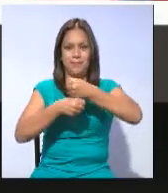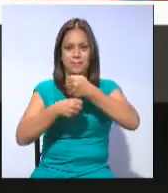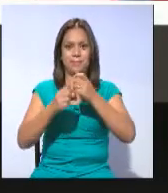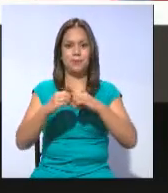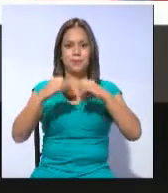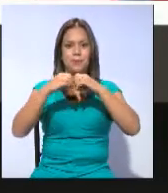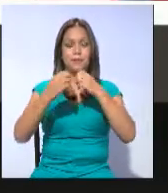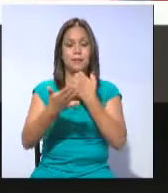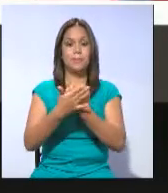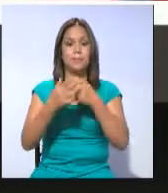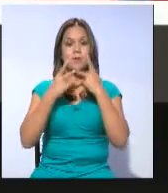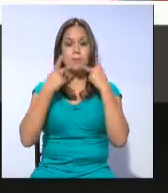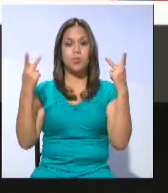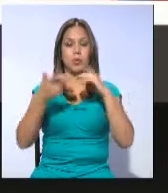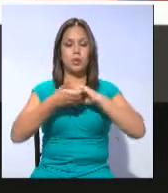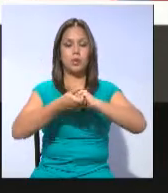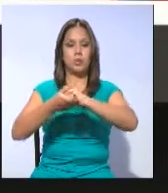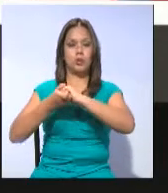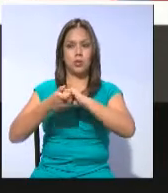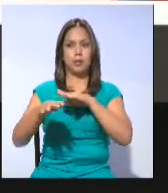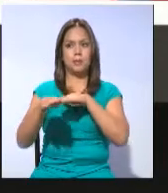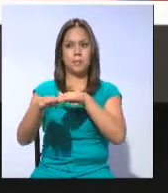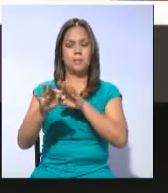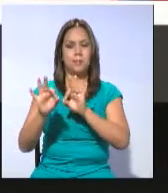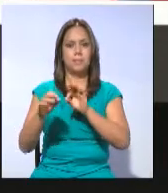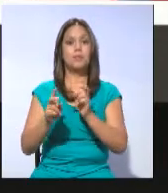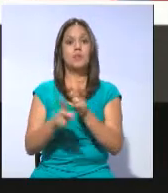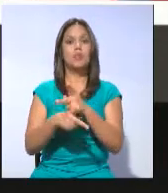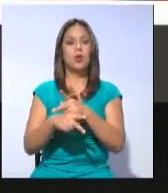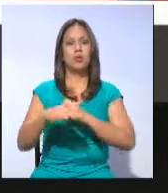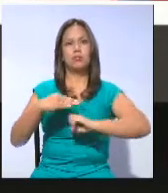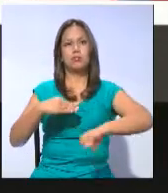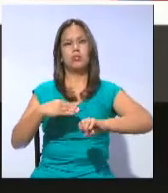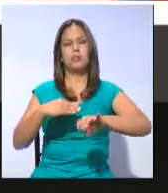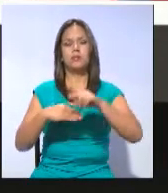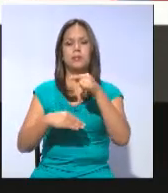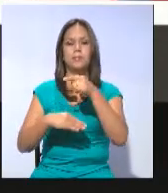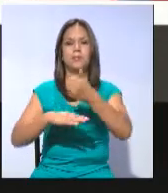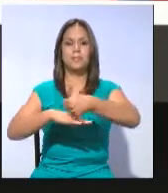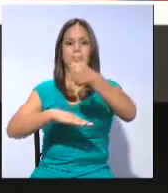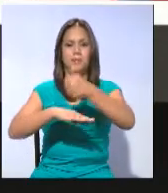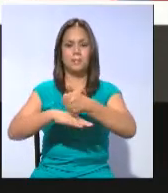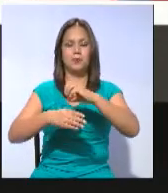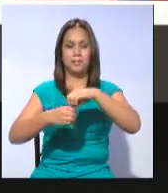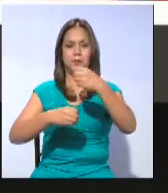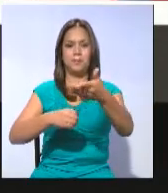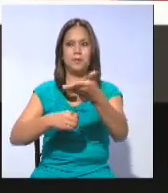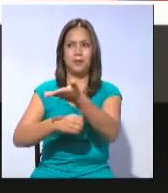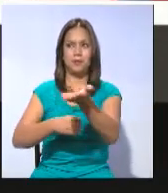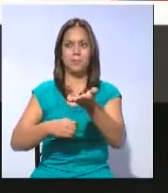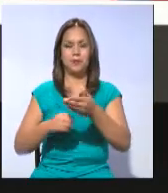la economía popular y solidaria. Varios productos fueron promocionados en la Plaza Juan Montalvo de la Asamblea Nacional.